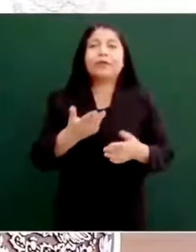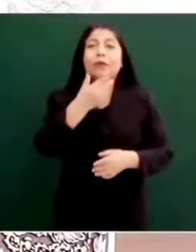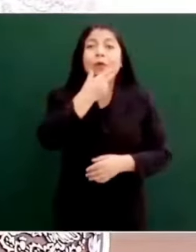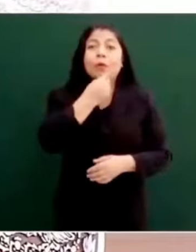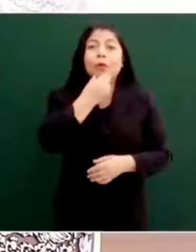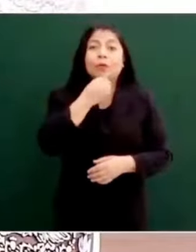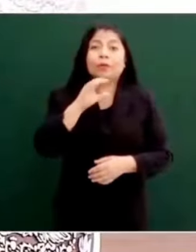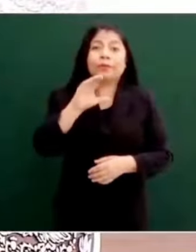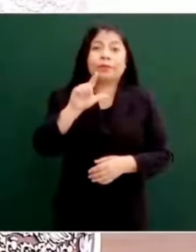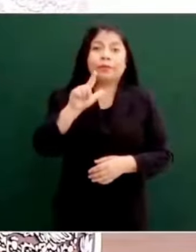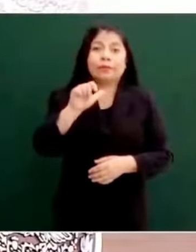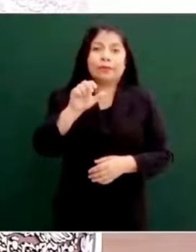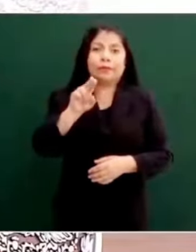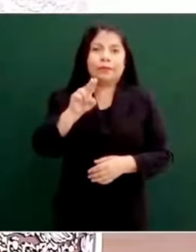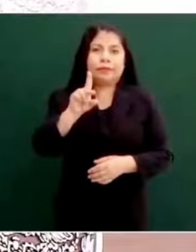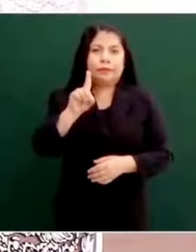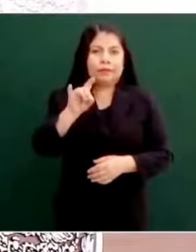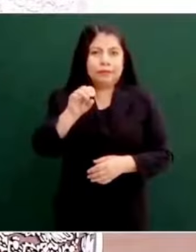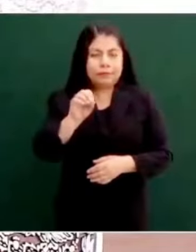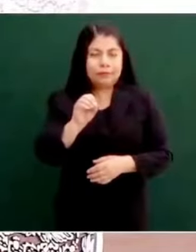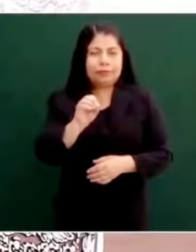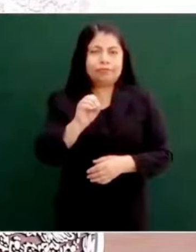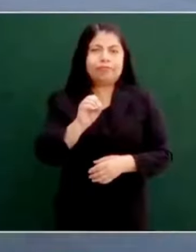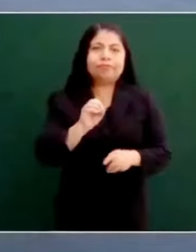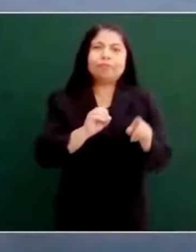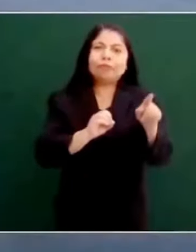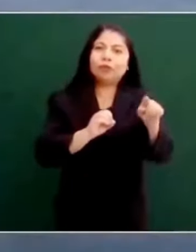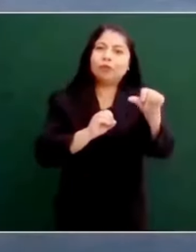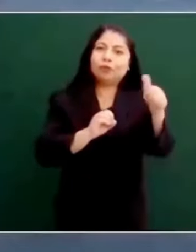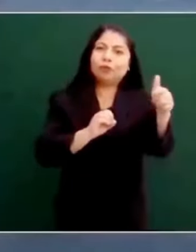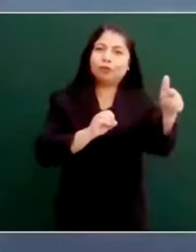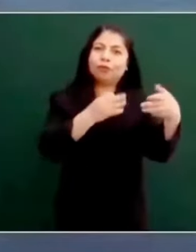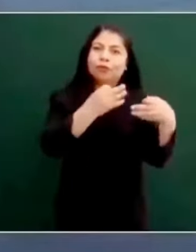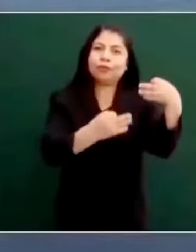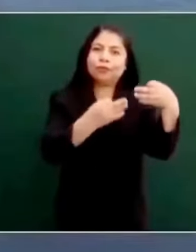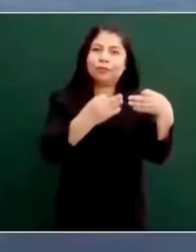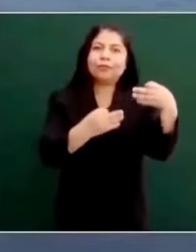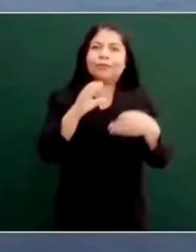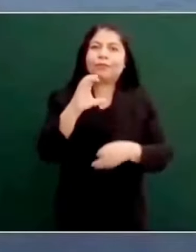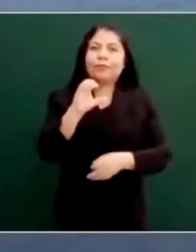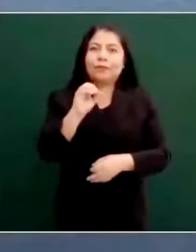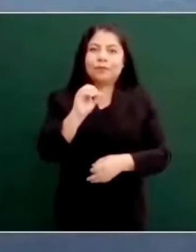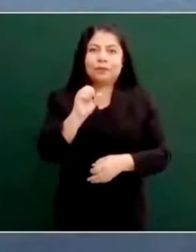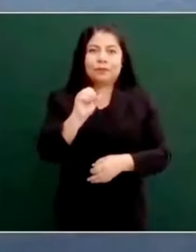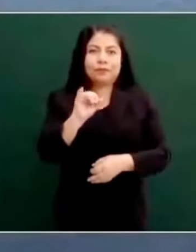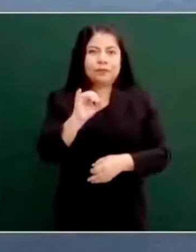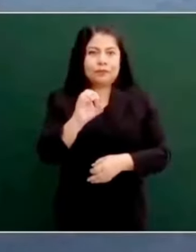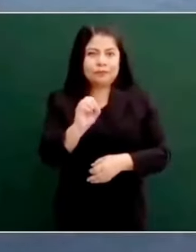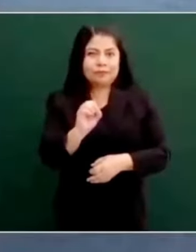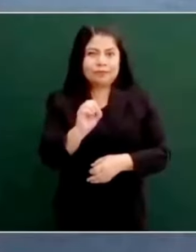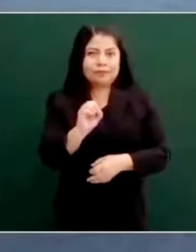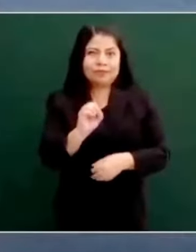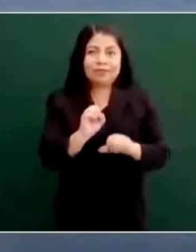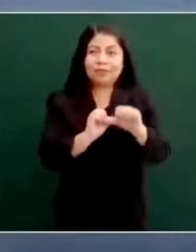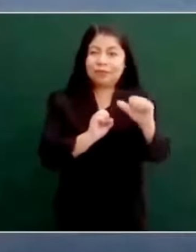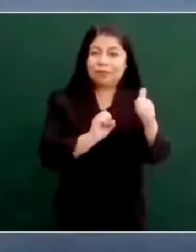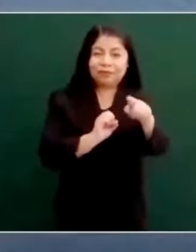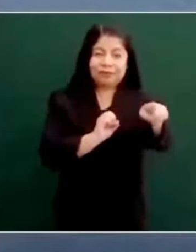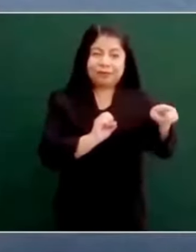Cosío y otros, sus asesores,